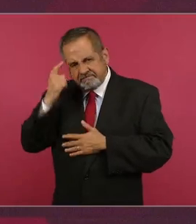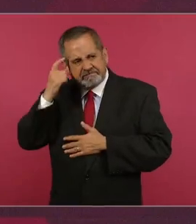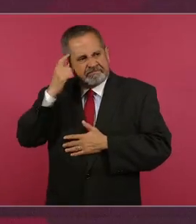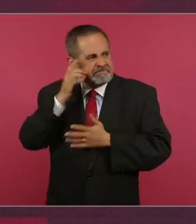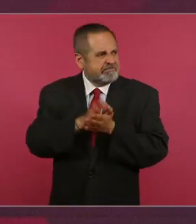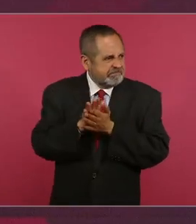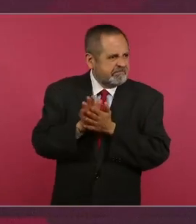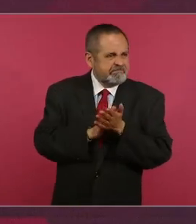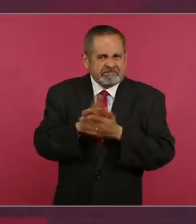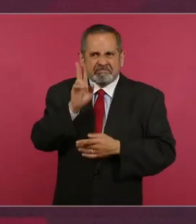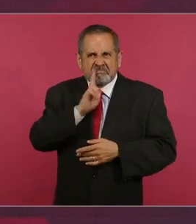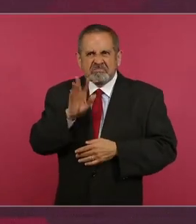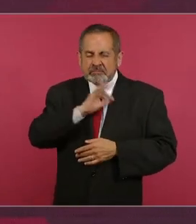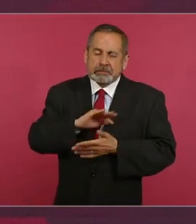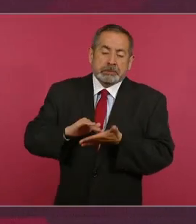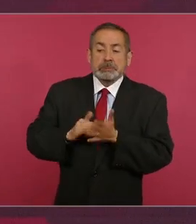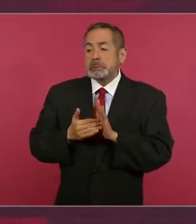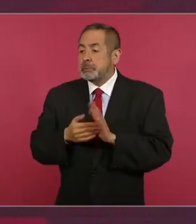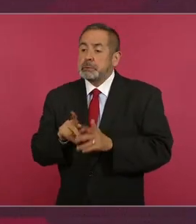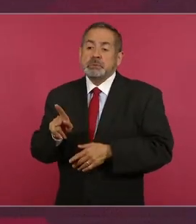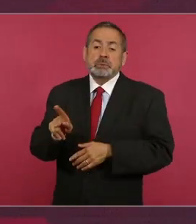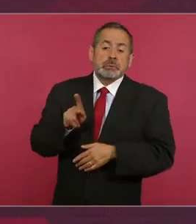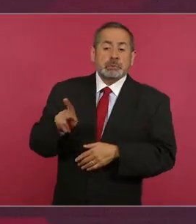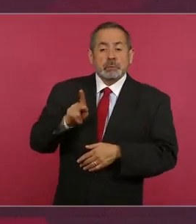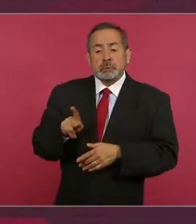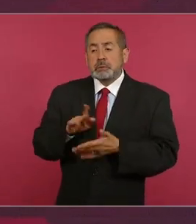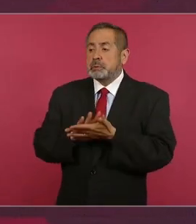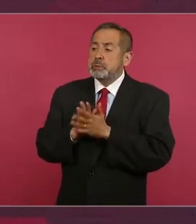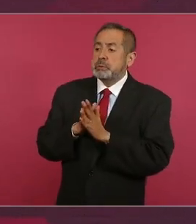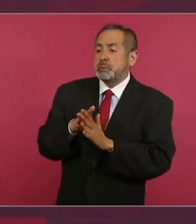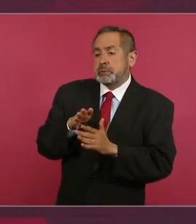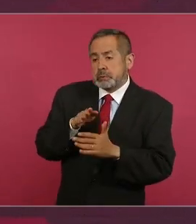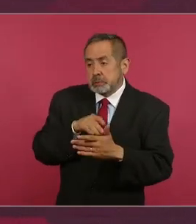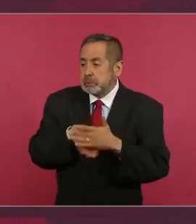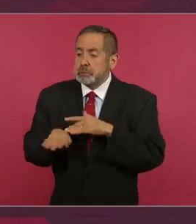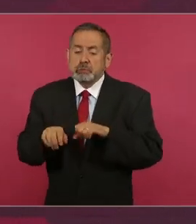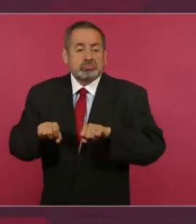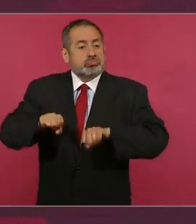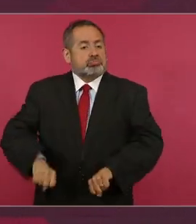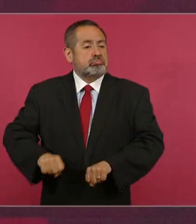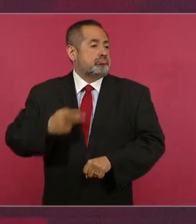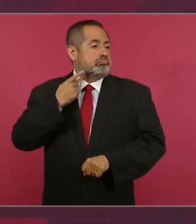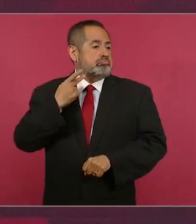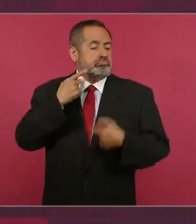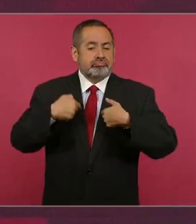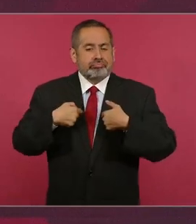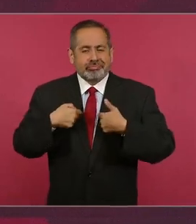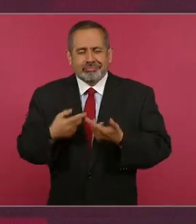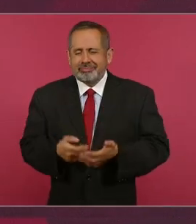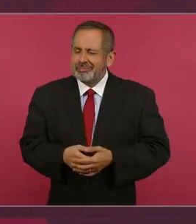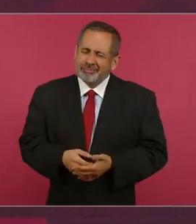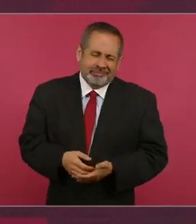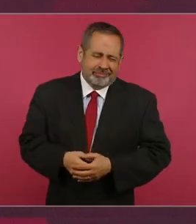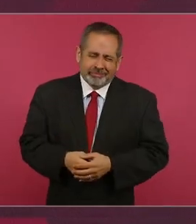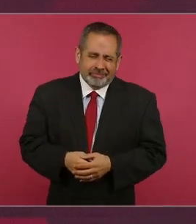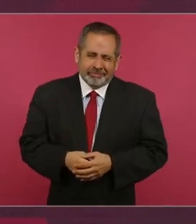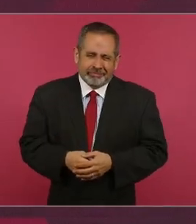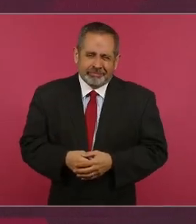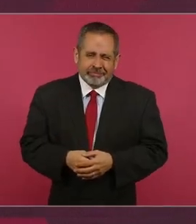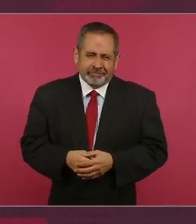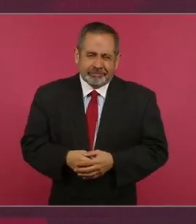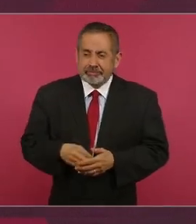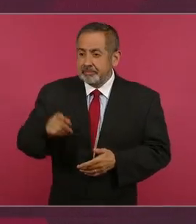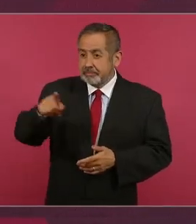de que no van a